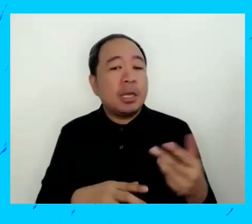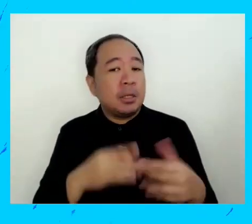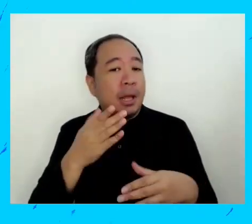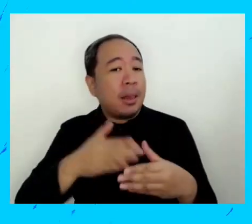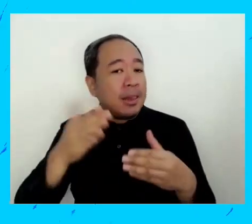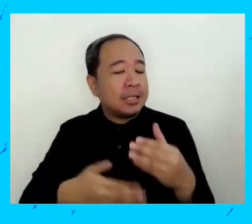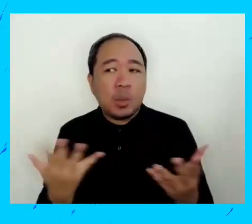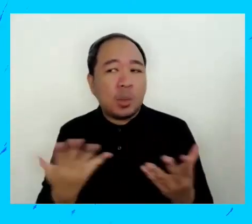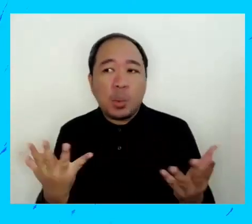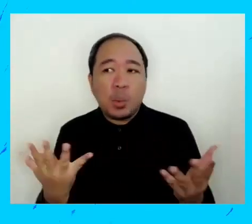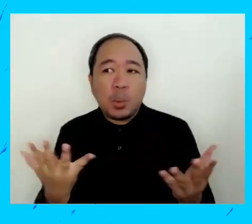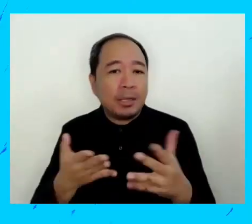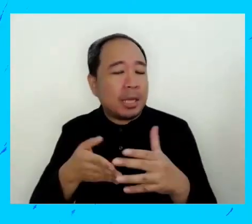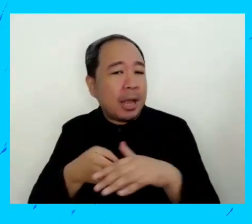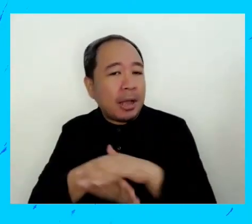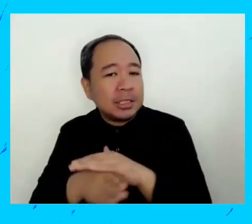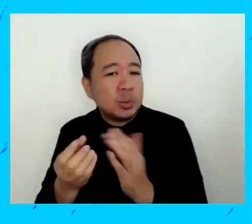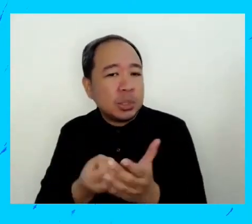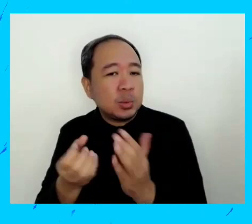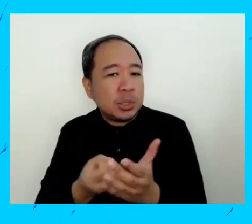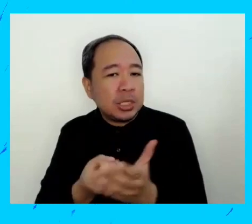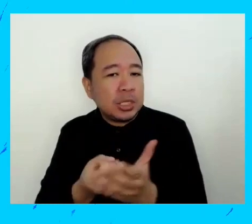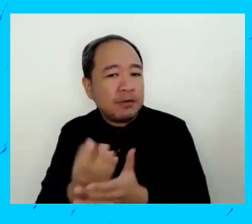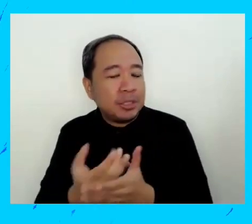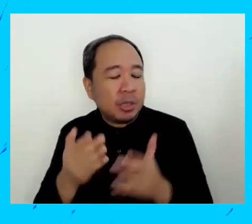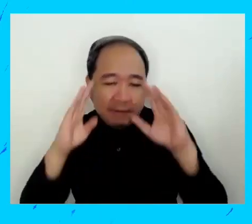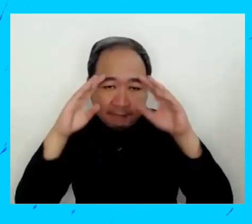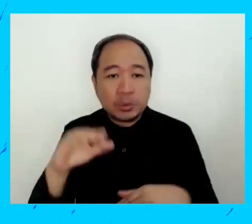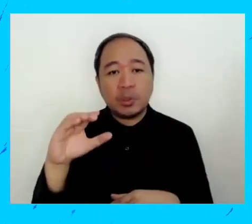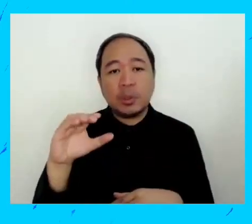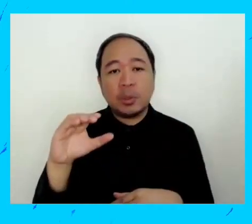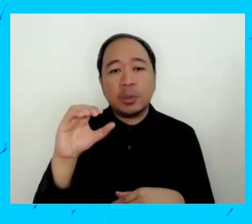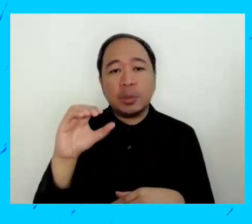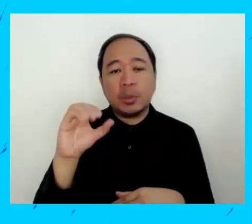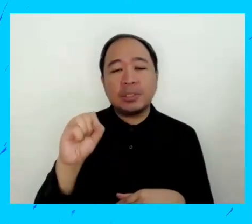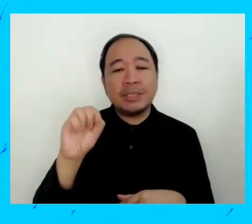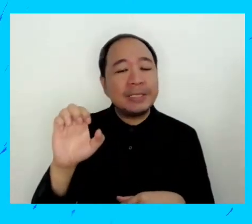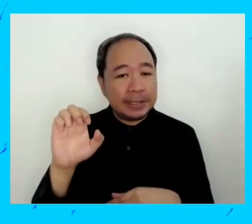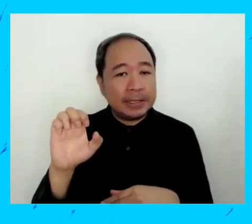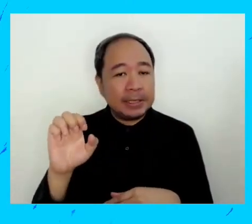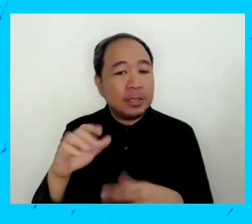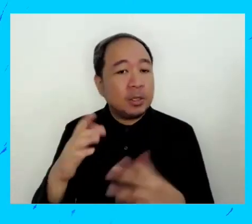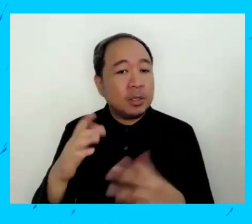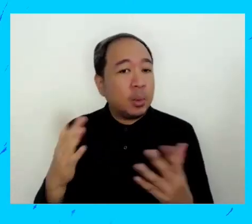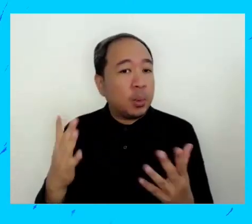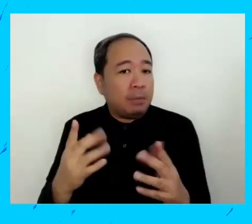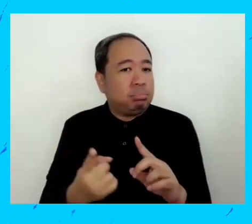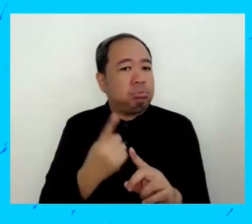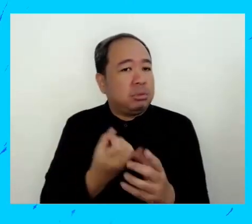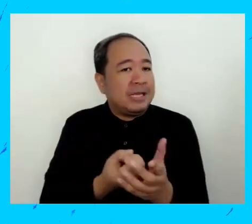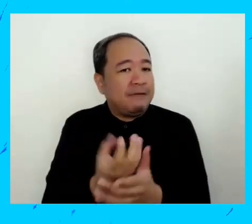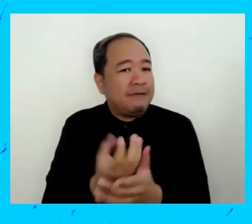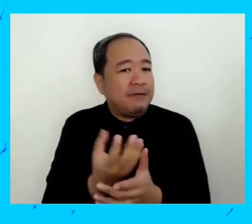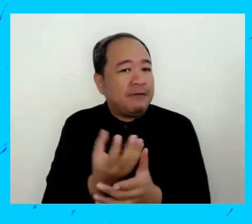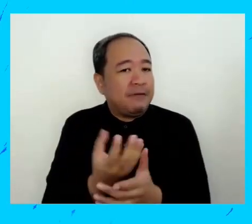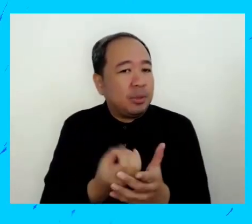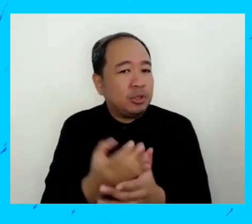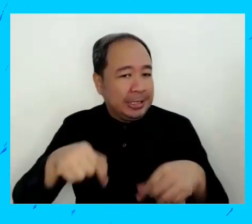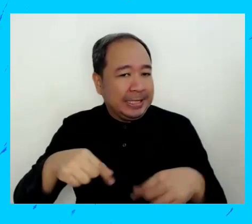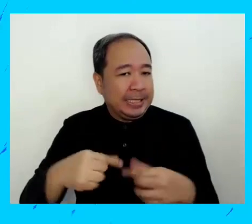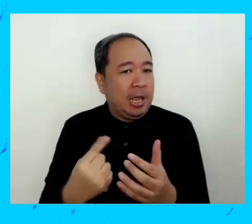aspecto tiene que ver con los medios a través del cual le reciben información. El primer,